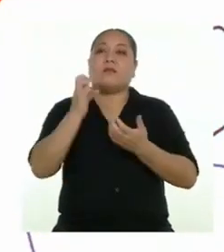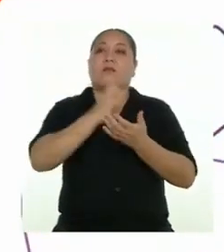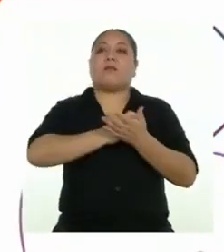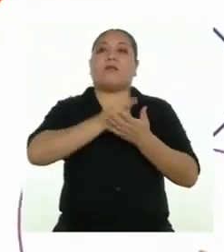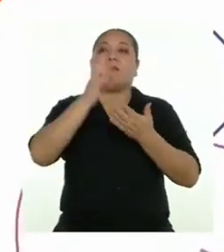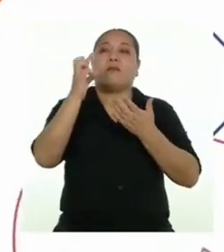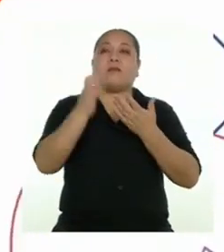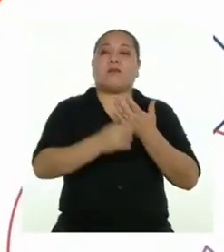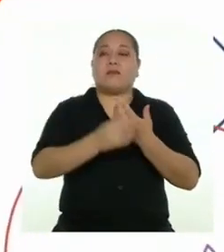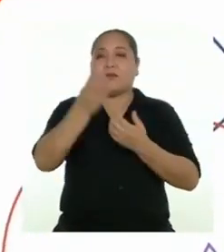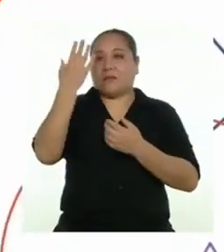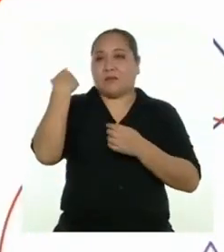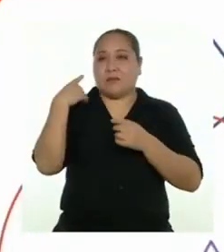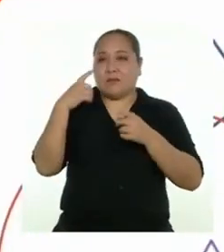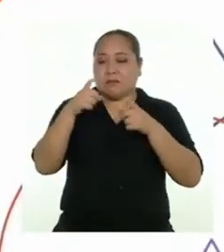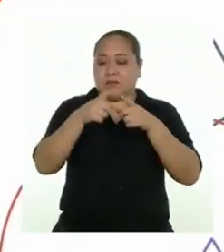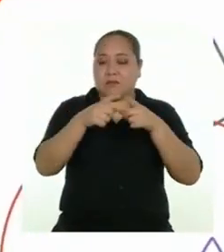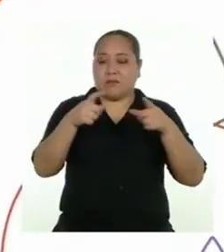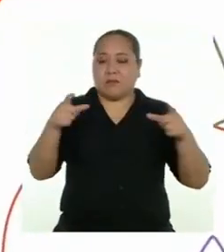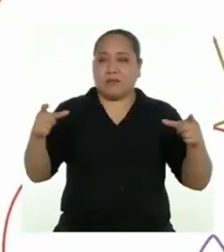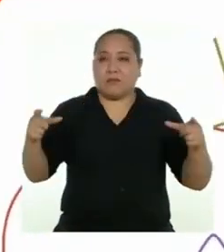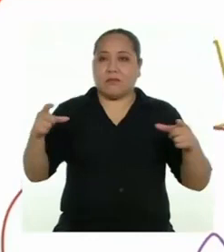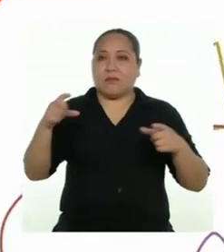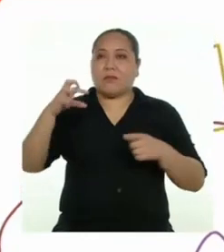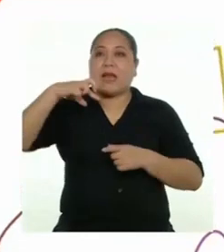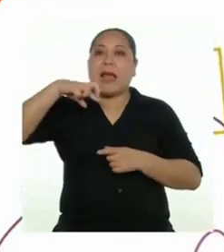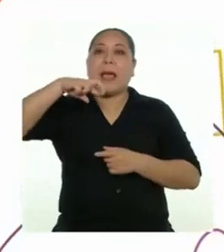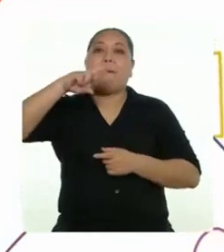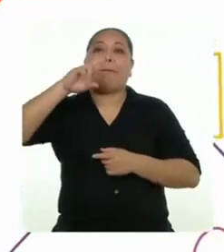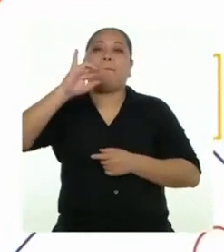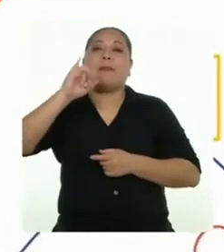prismas rectangulares o trapezoidal.